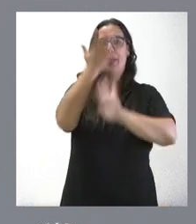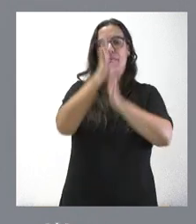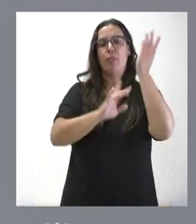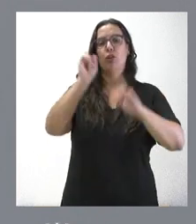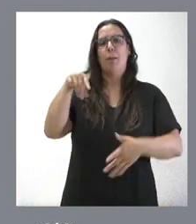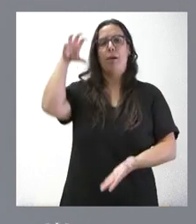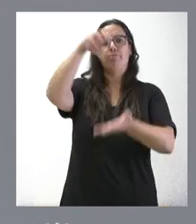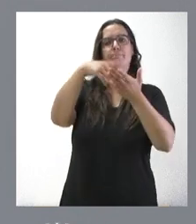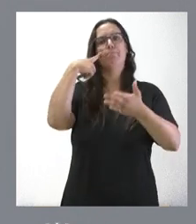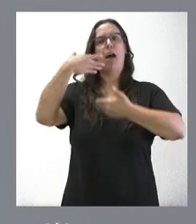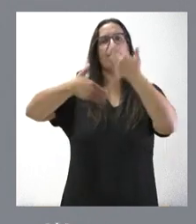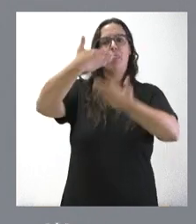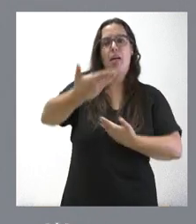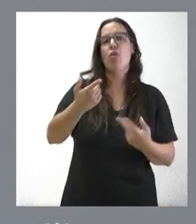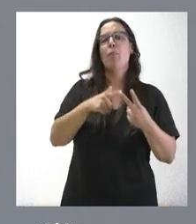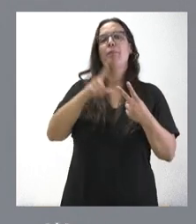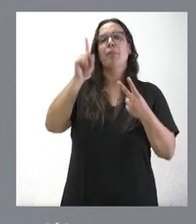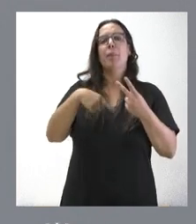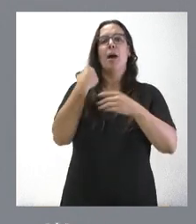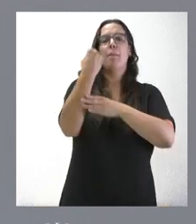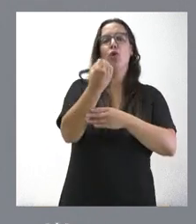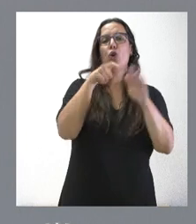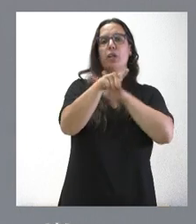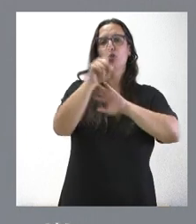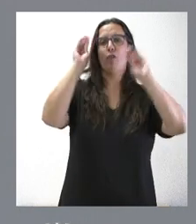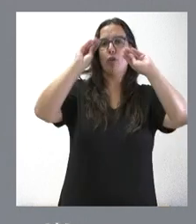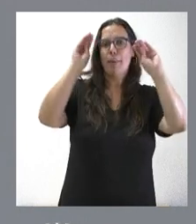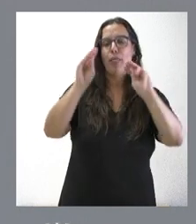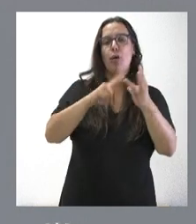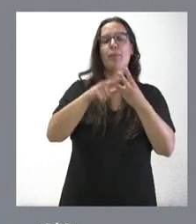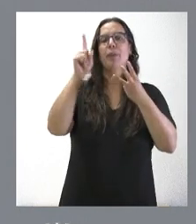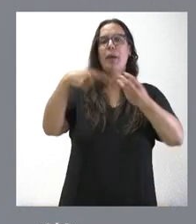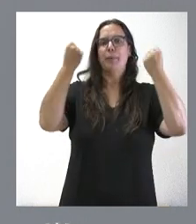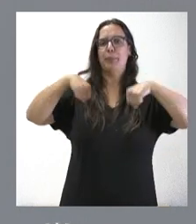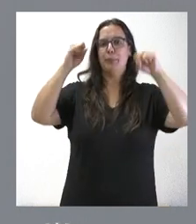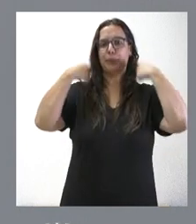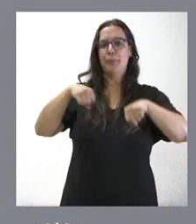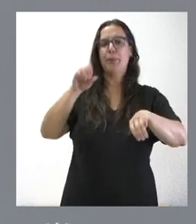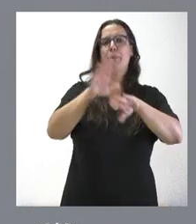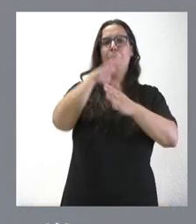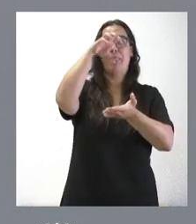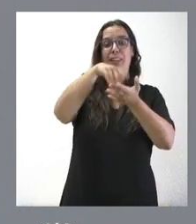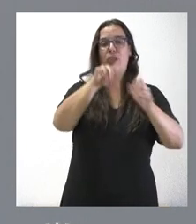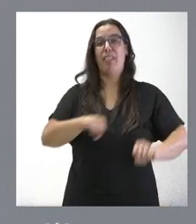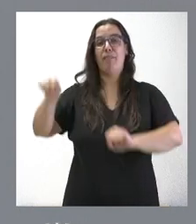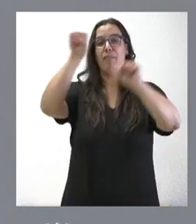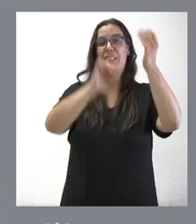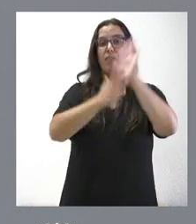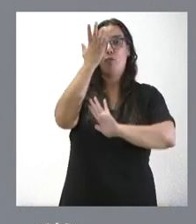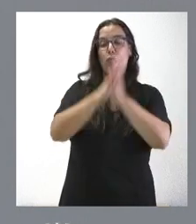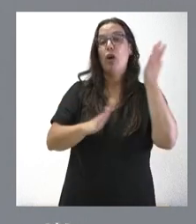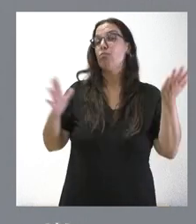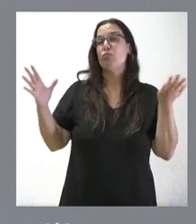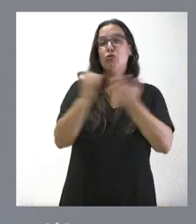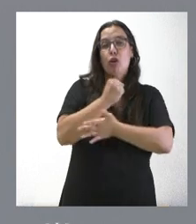avanzado en los incendios, el apoyo a la gestión del programa de formación, el entrenamiento práctico en el Centro para la Defensa del Fuego y todo lo que